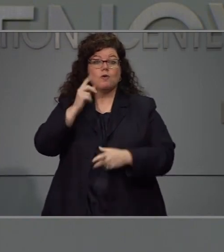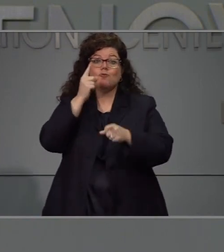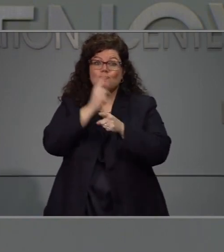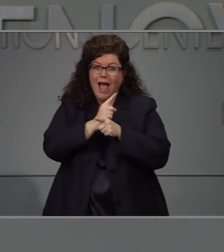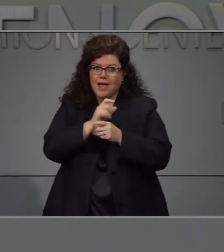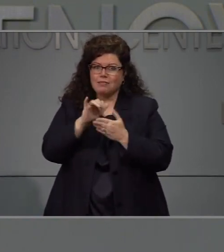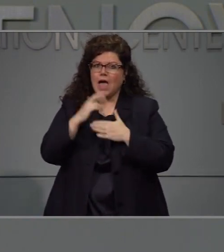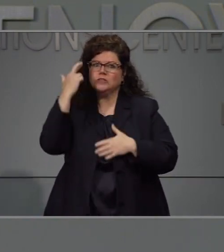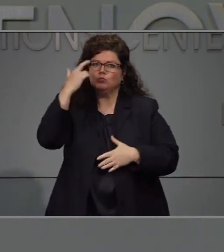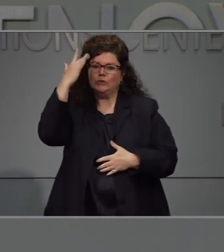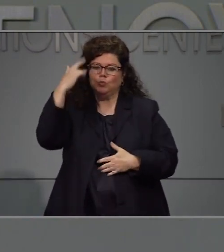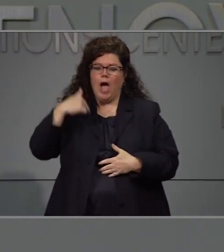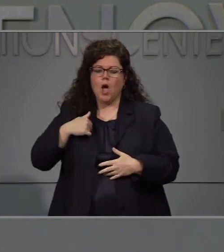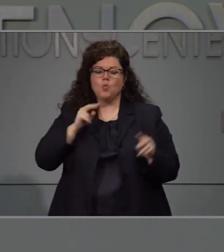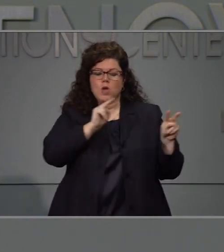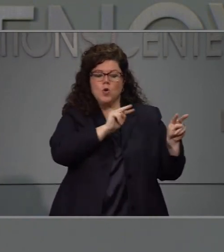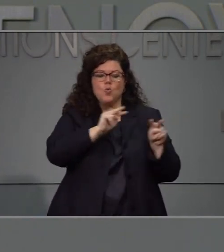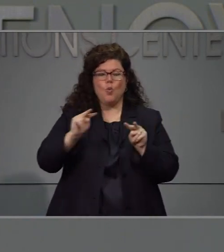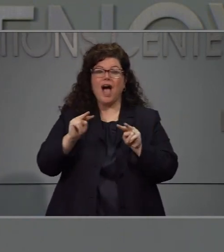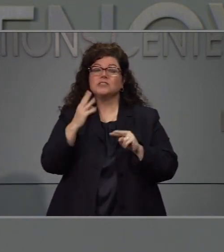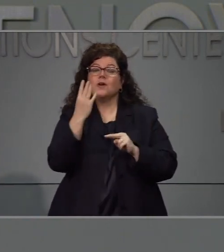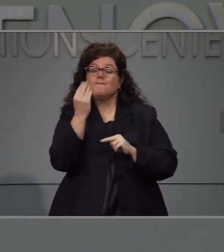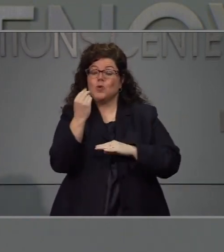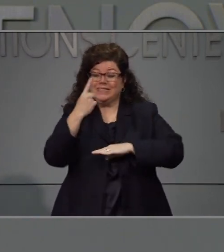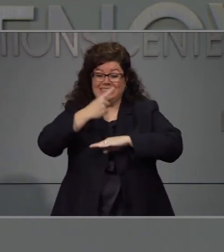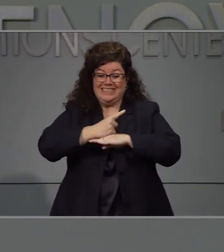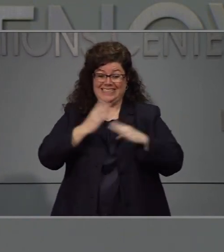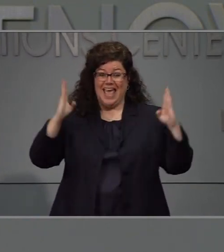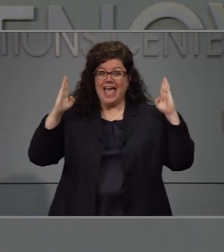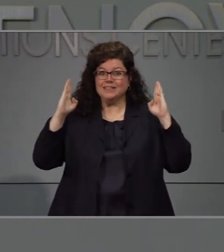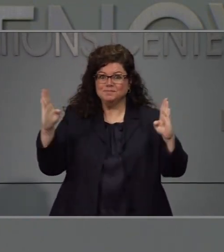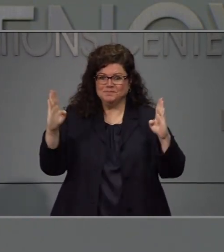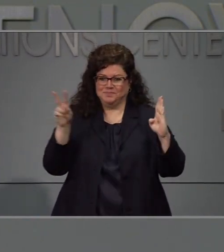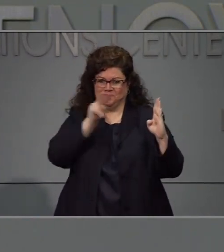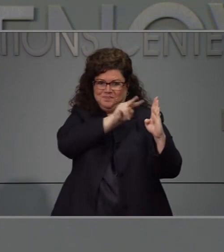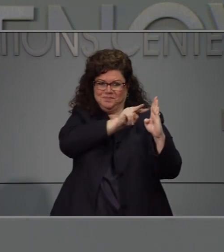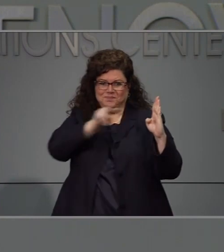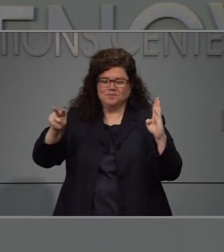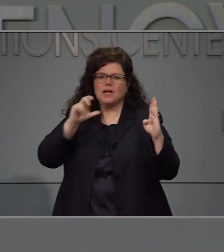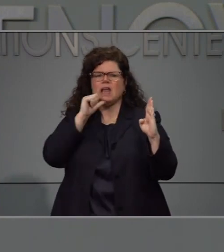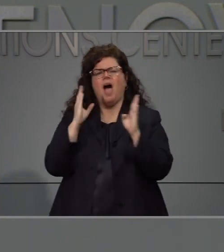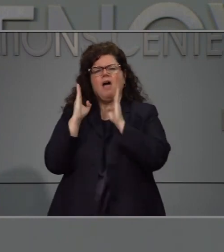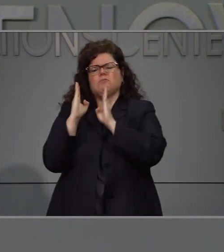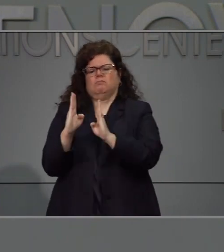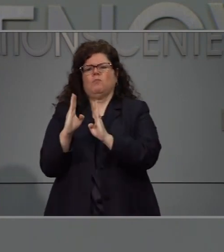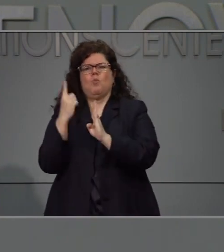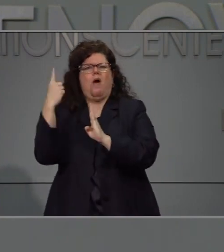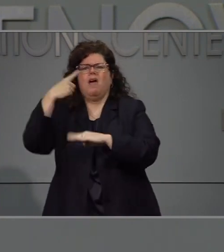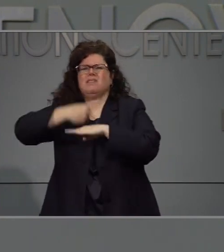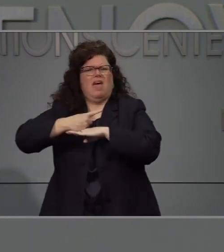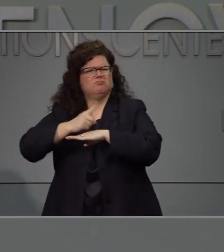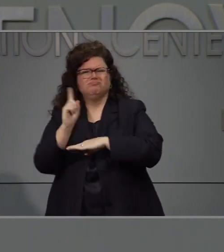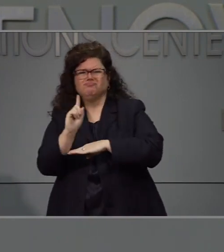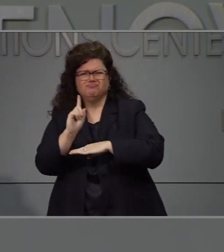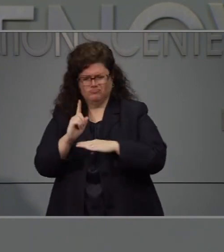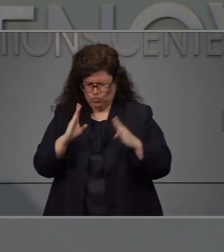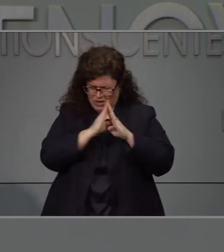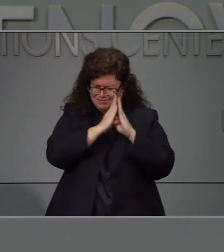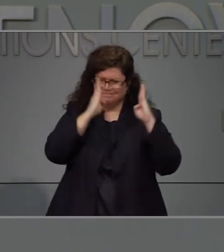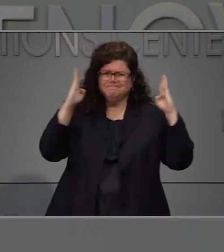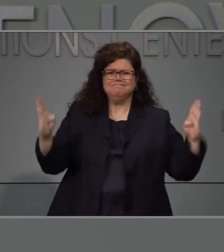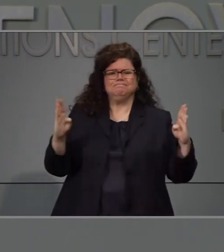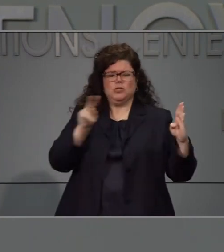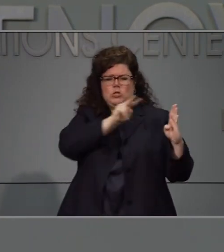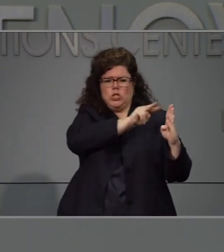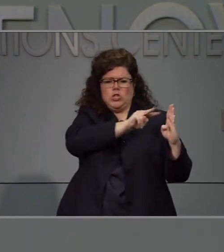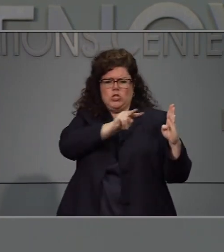el día uno. Hemos estado viendo estas tendencias por un periodo largo de tiempo. Y lo que yo puedo